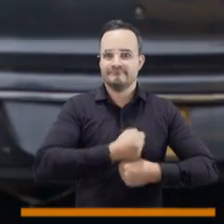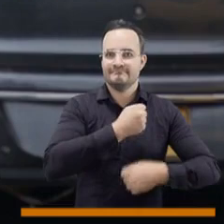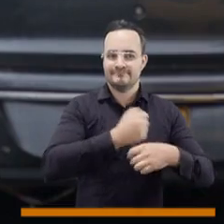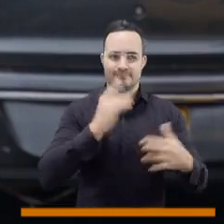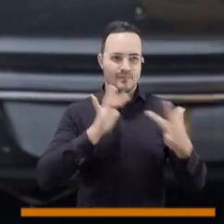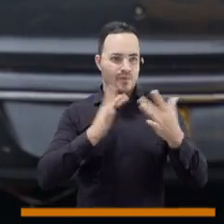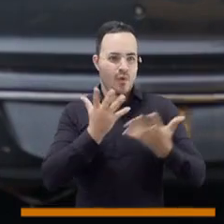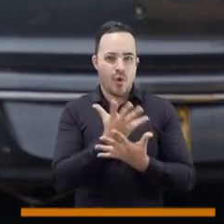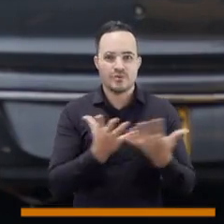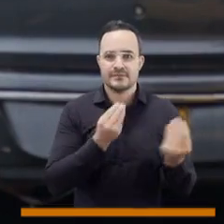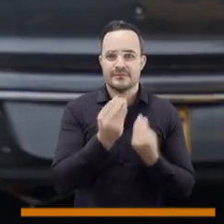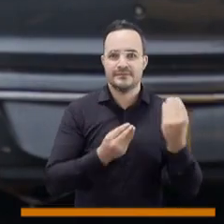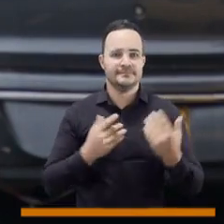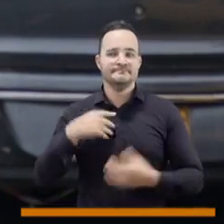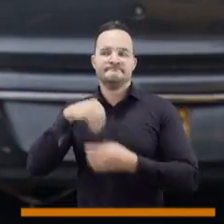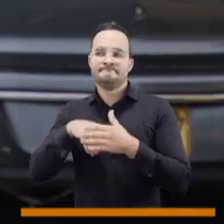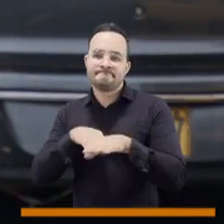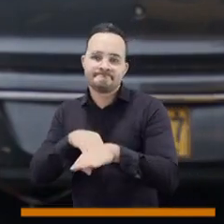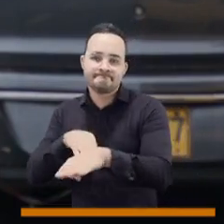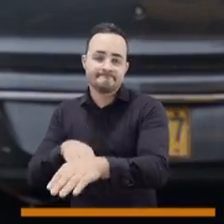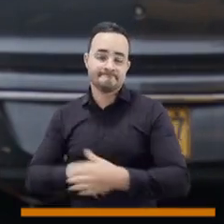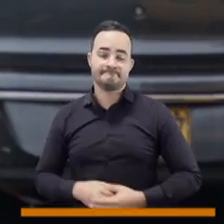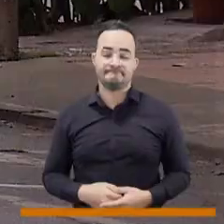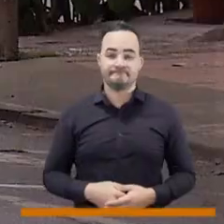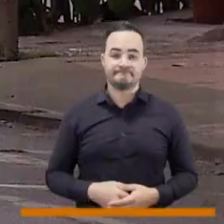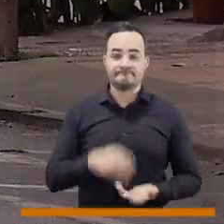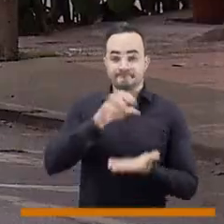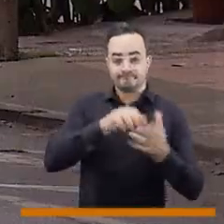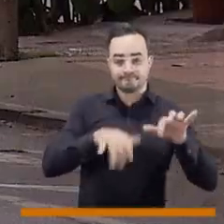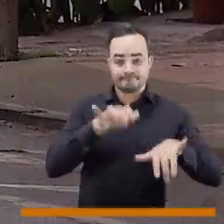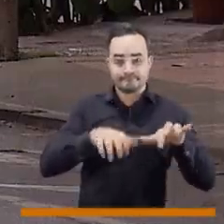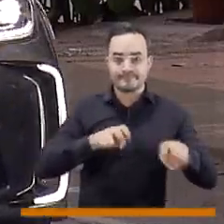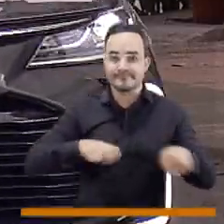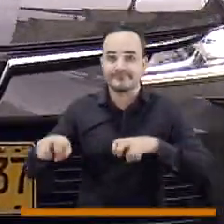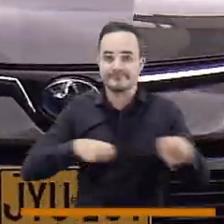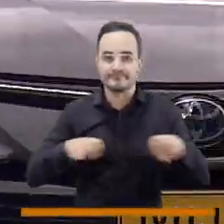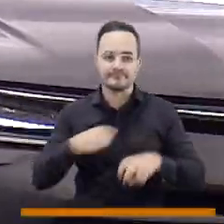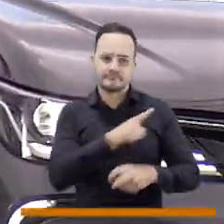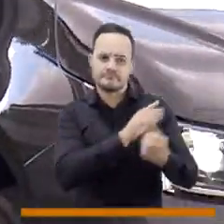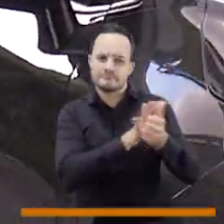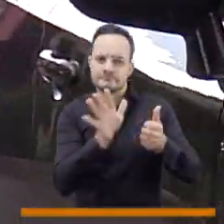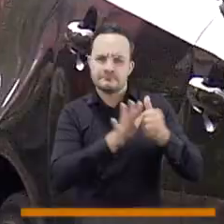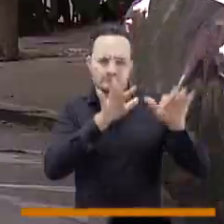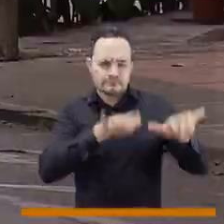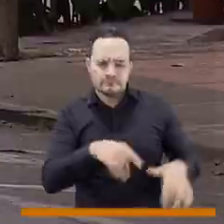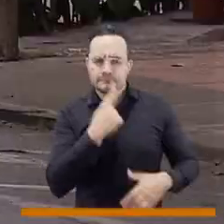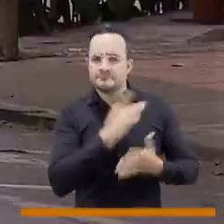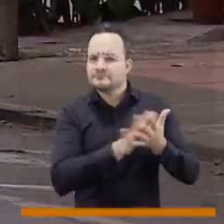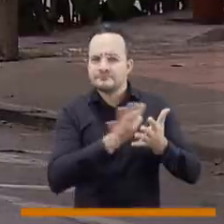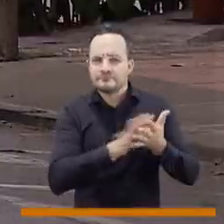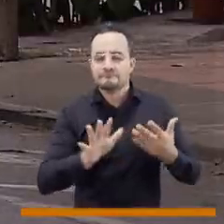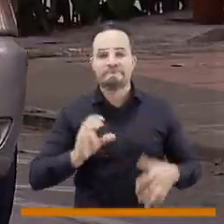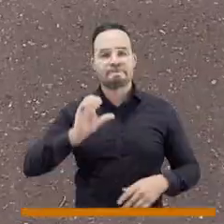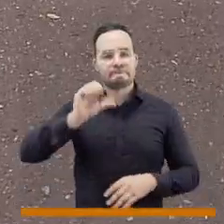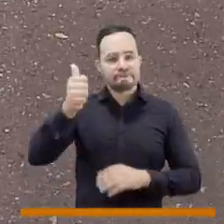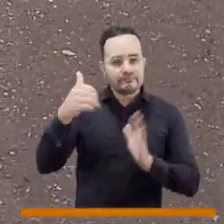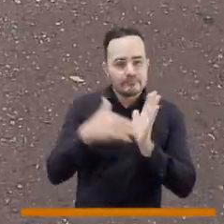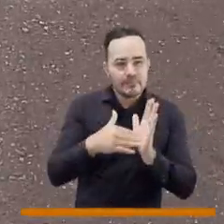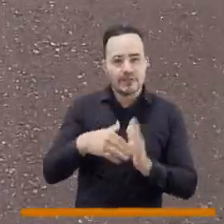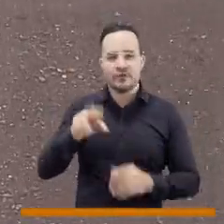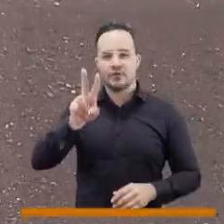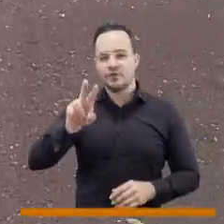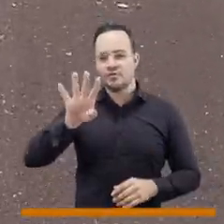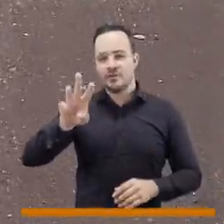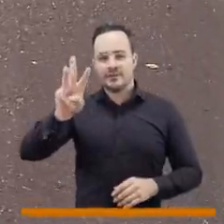aspectos que consideramos que son graves. Informes oficiales de la Secretaría de Movilidad dan cuenta de 10